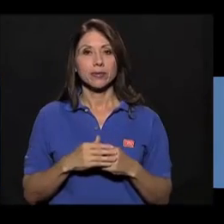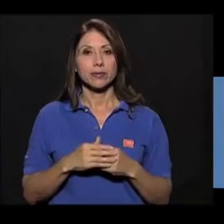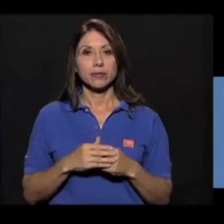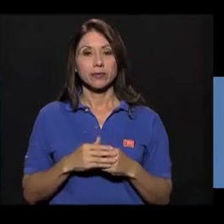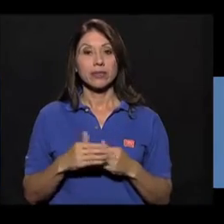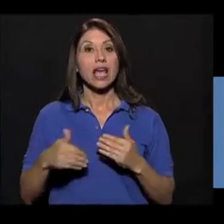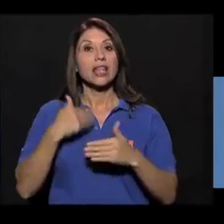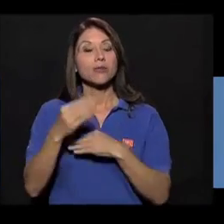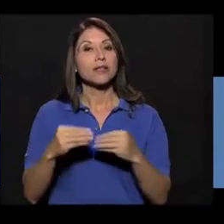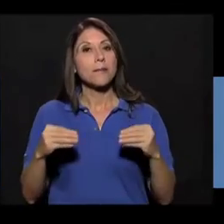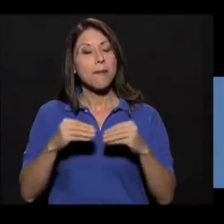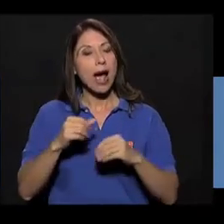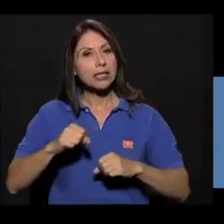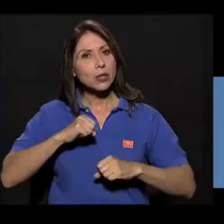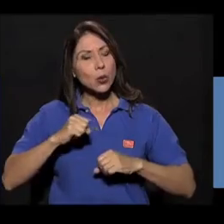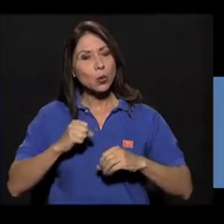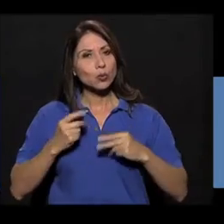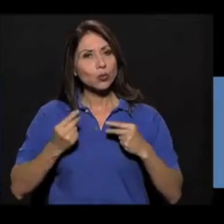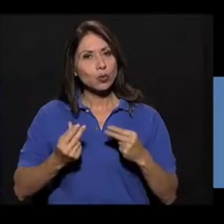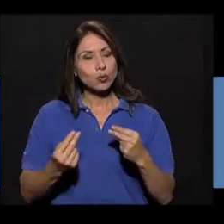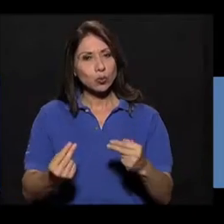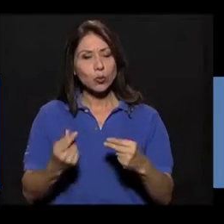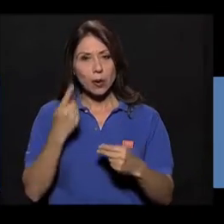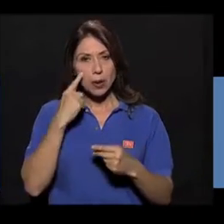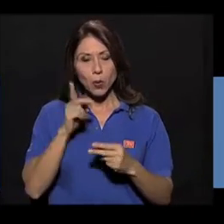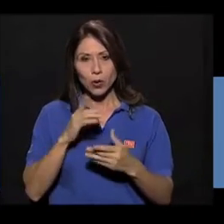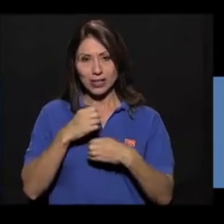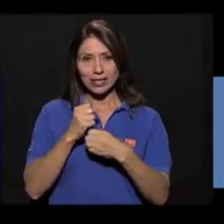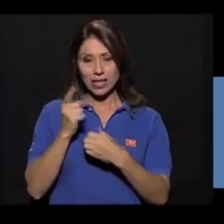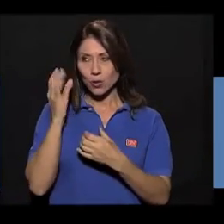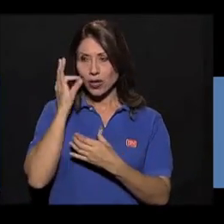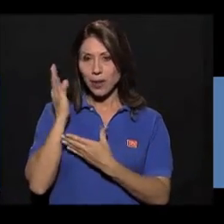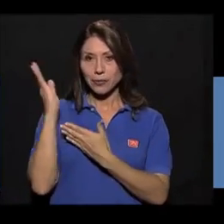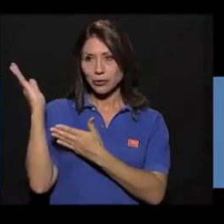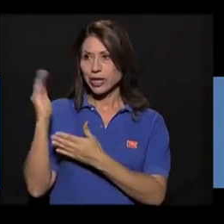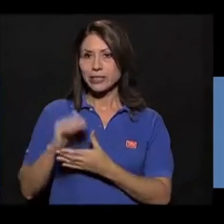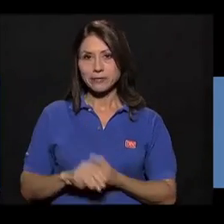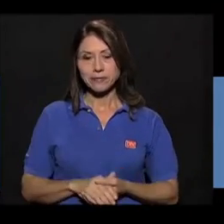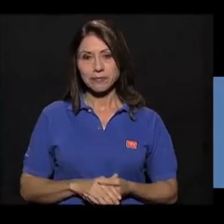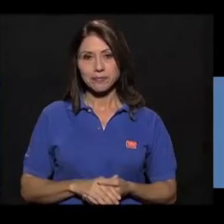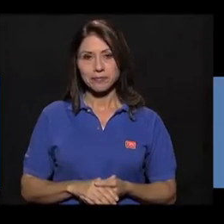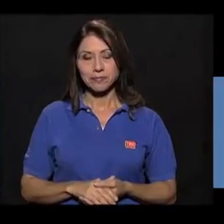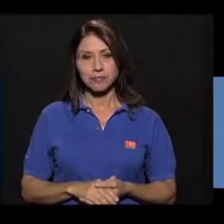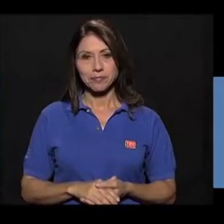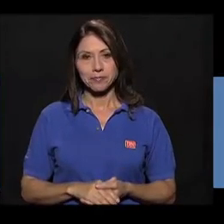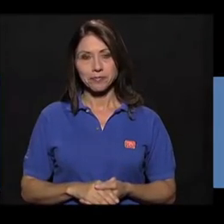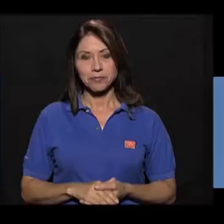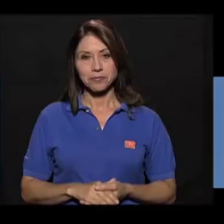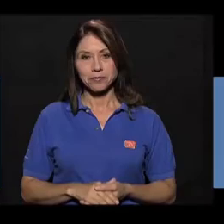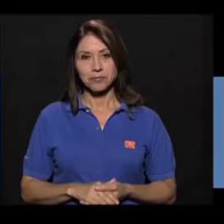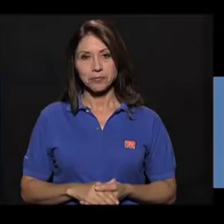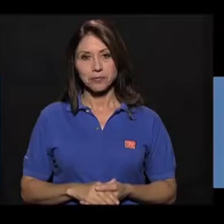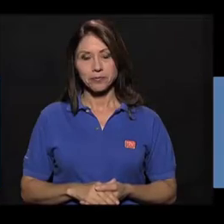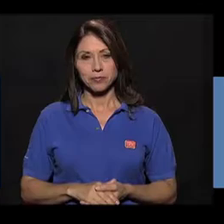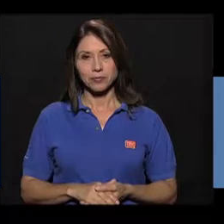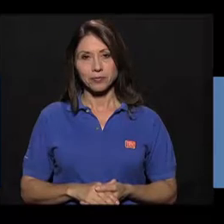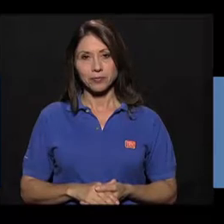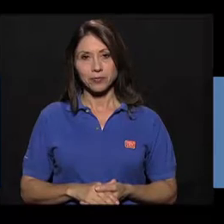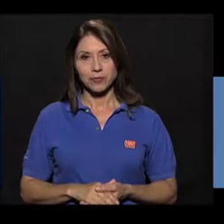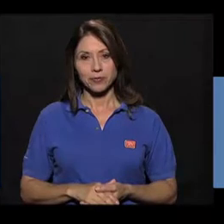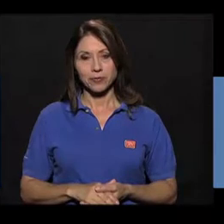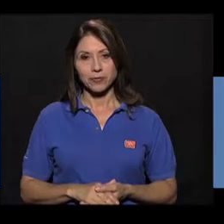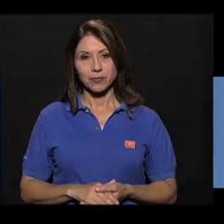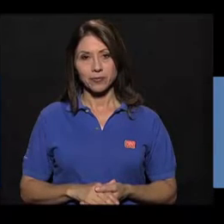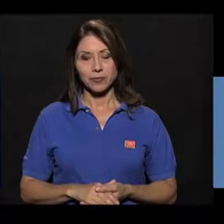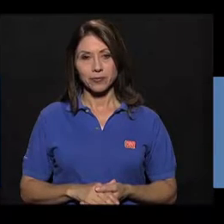le pongo más intensidad, alargando la palanca. O alargando el movimiento. Ok, después vamos a hacer